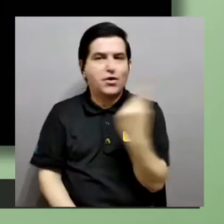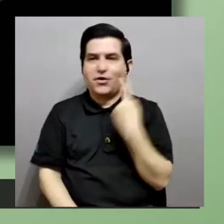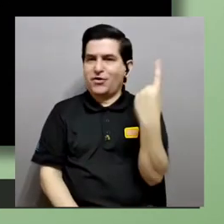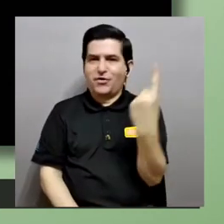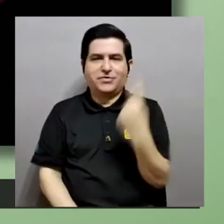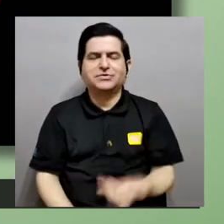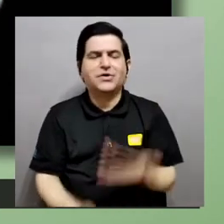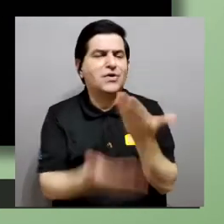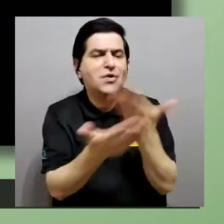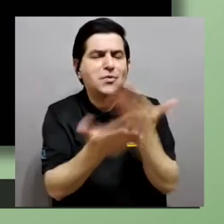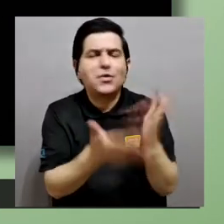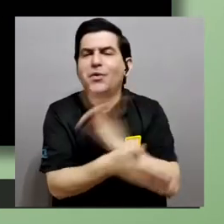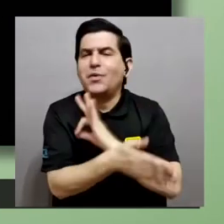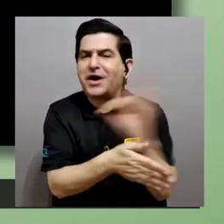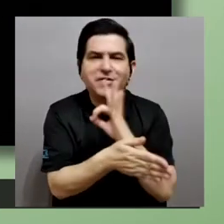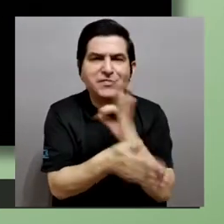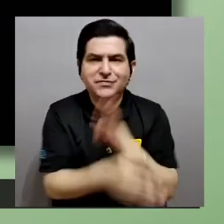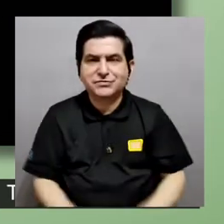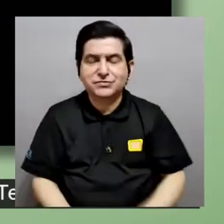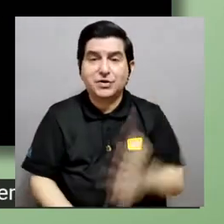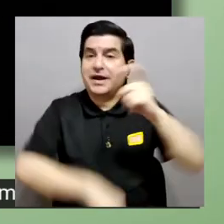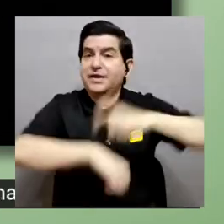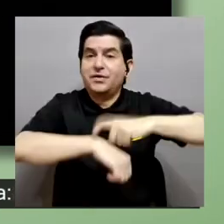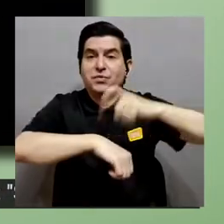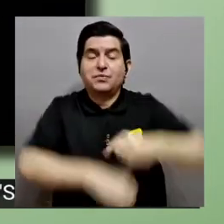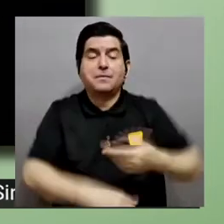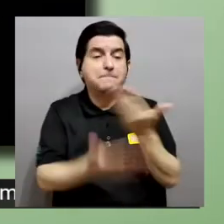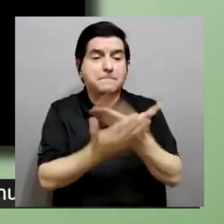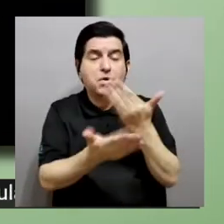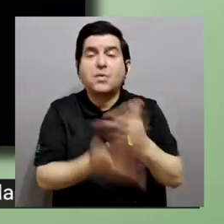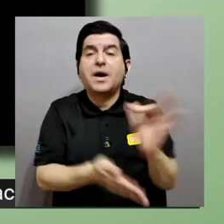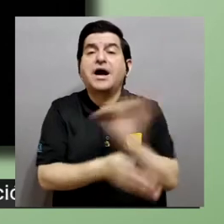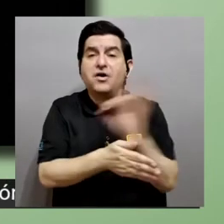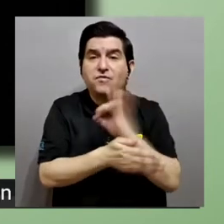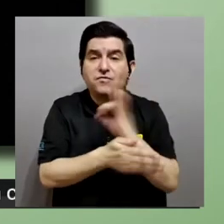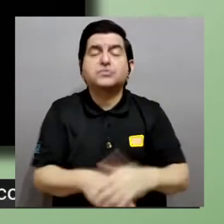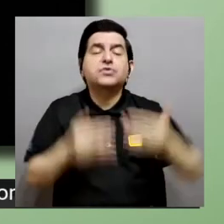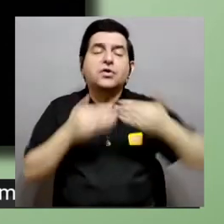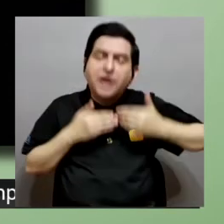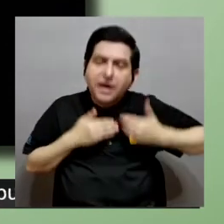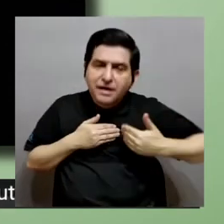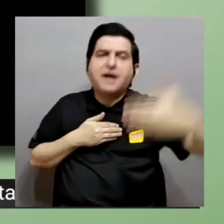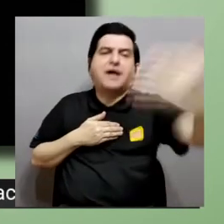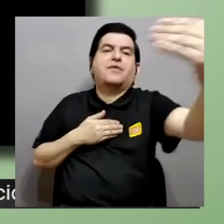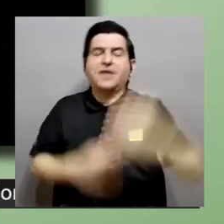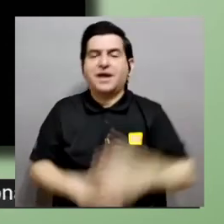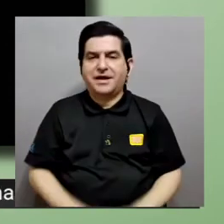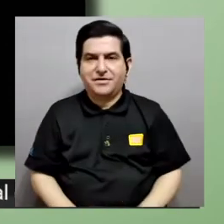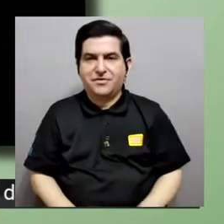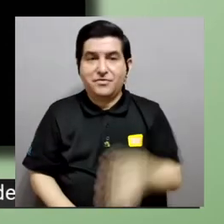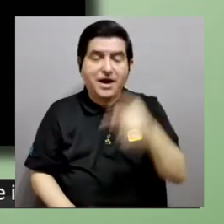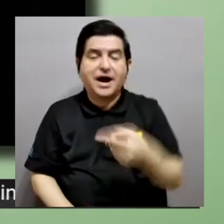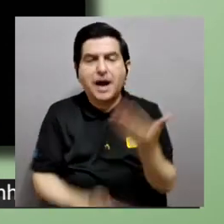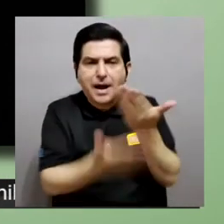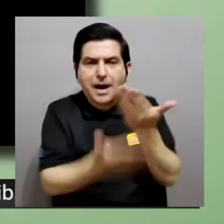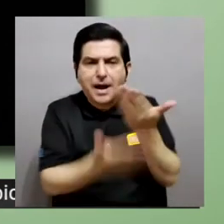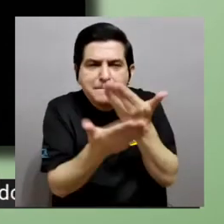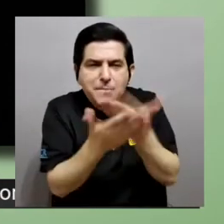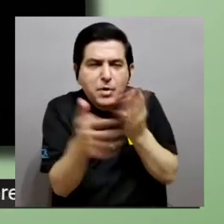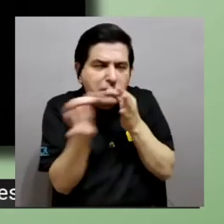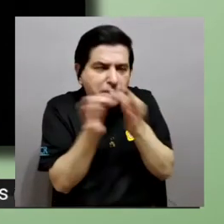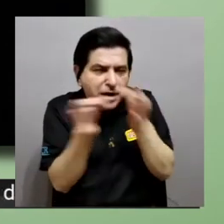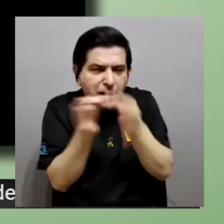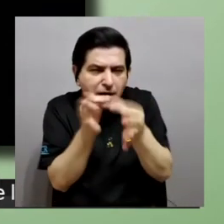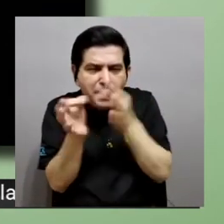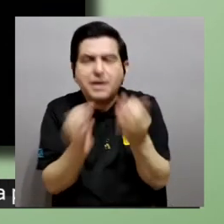funcionan en un instante de tiempo. Necesitamos demostrar que funcionan en largo tiempo. Entonces hay que hacer simulaciones, ¿verdad? De cierta manera molecular, en donde probamos en